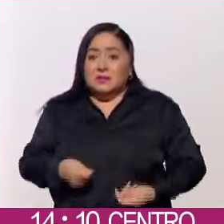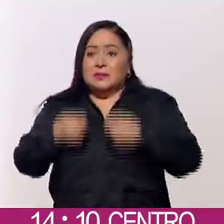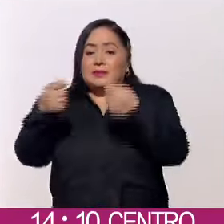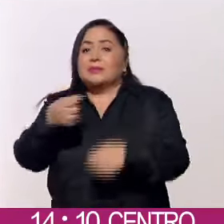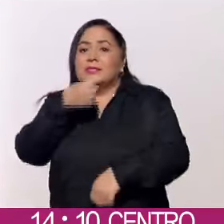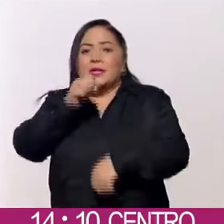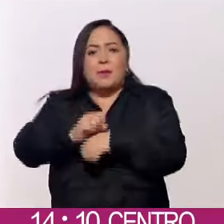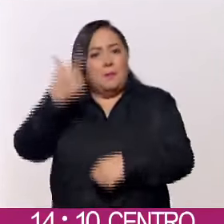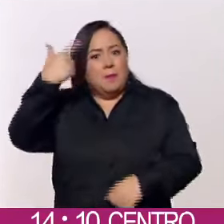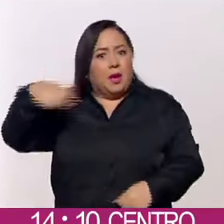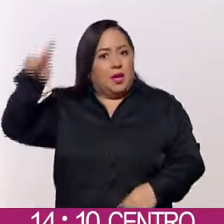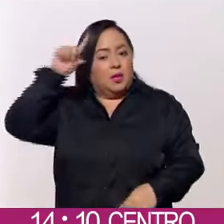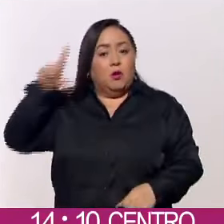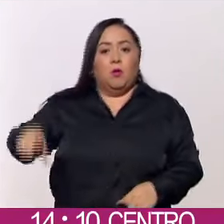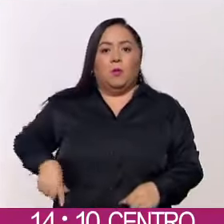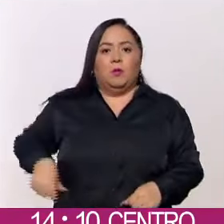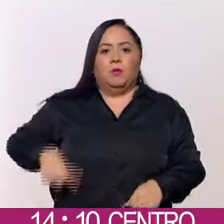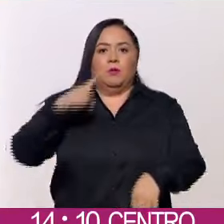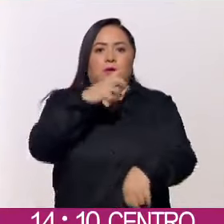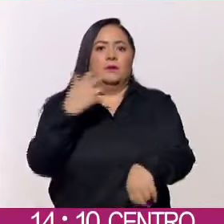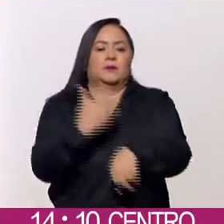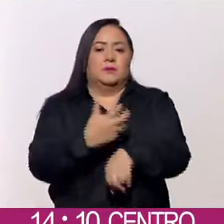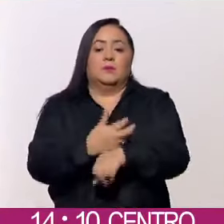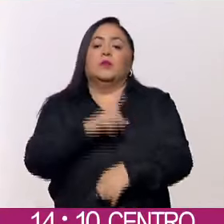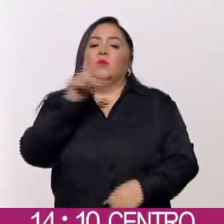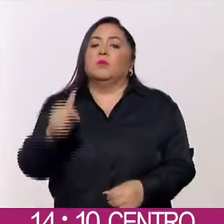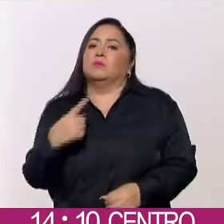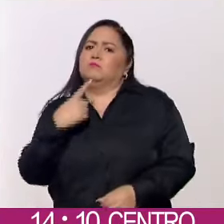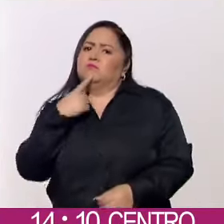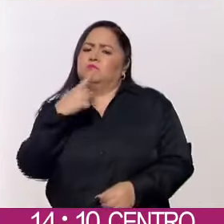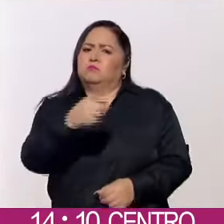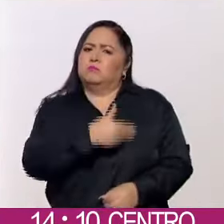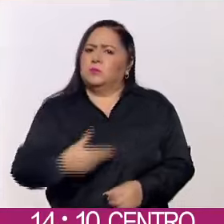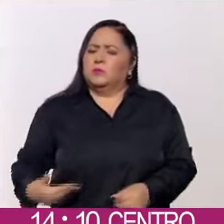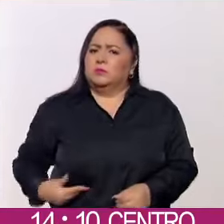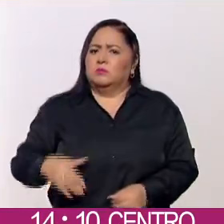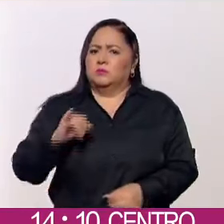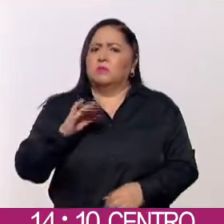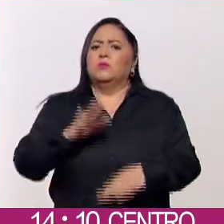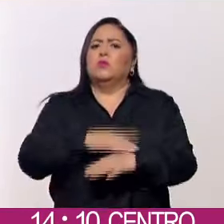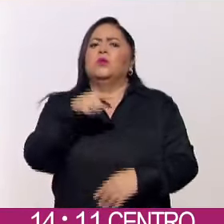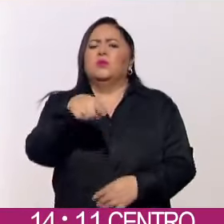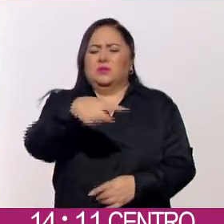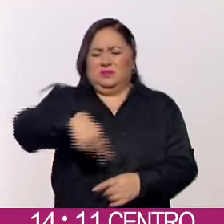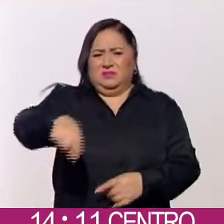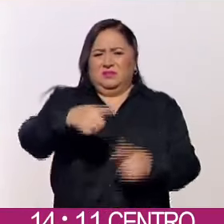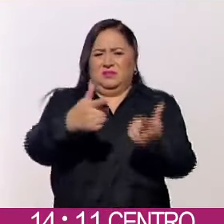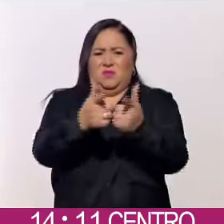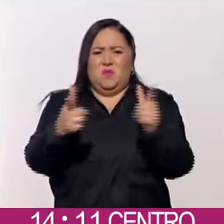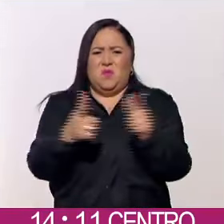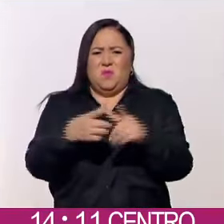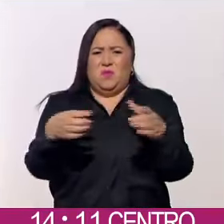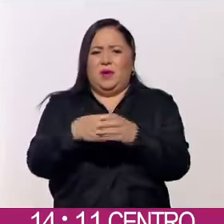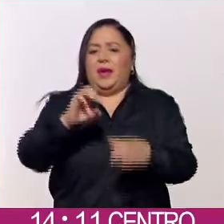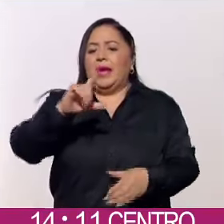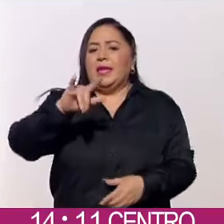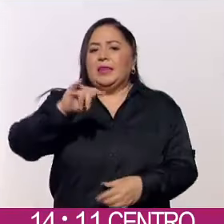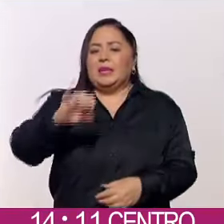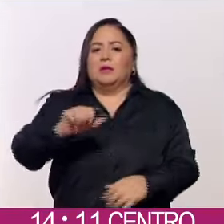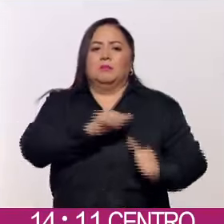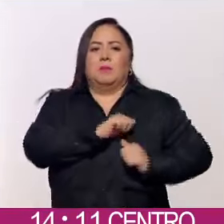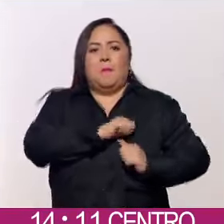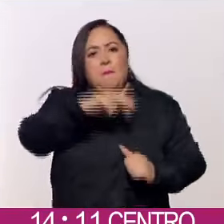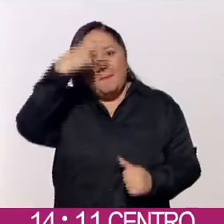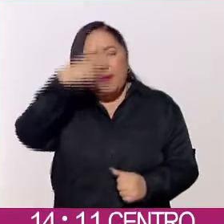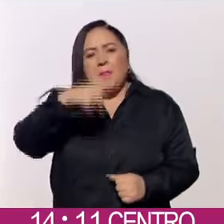Secretaría de Marina al gobierno de Estados Unidos. Acusó el presidente. Se formó a todo un cuerpo de élite de la Armada de